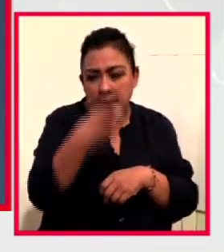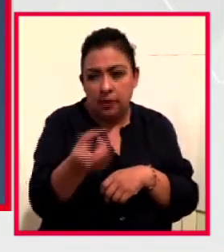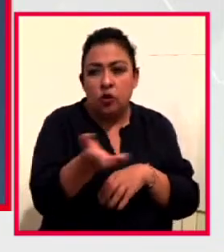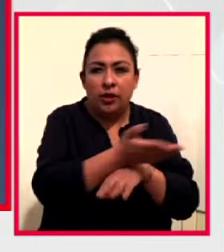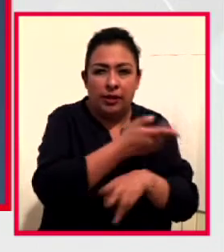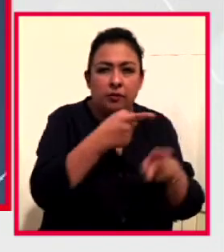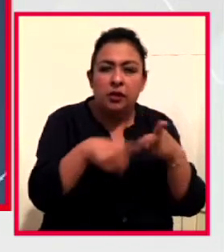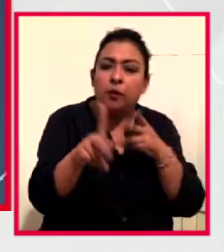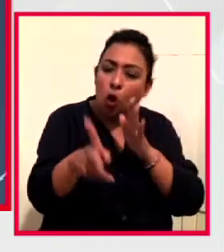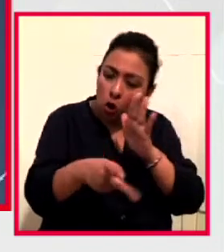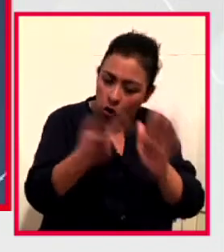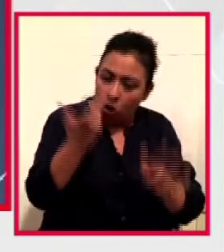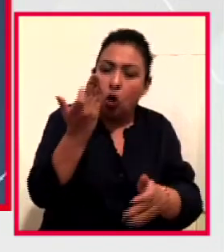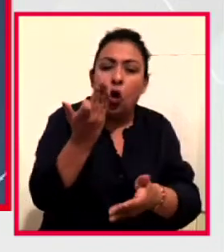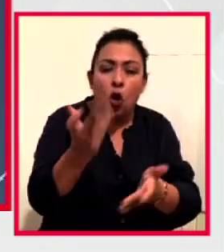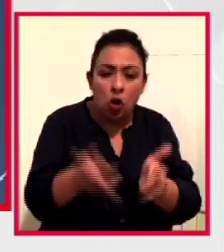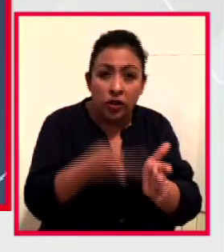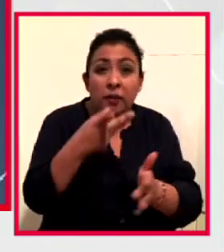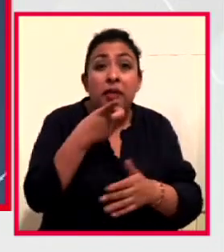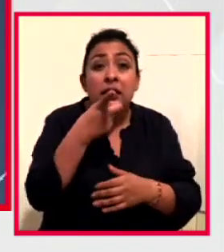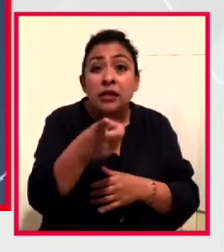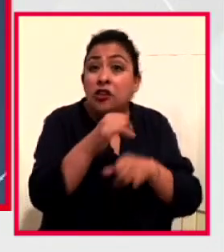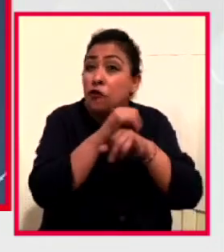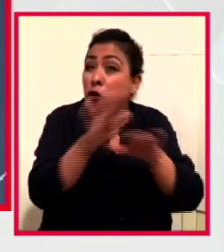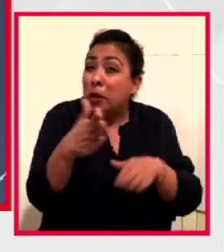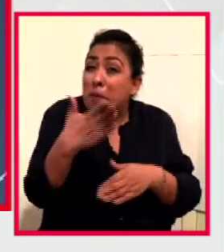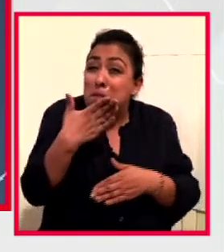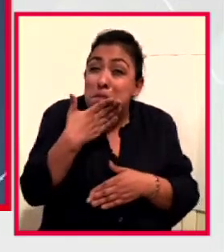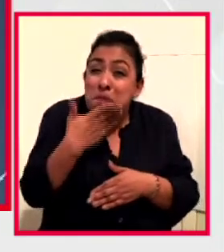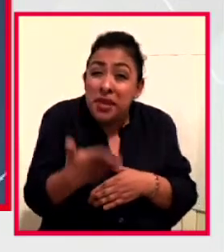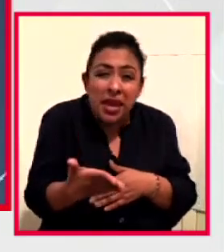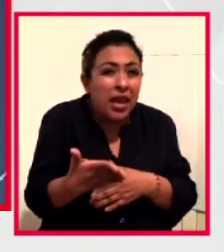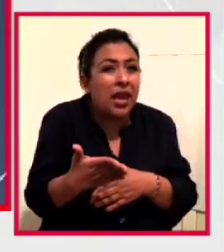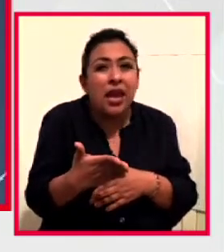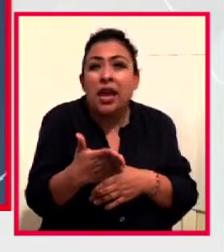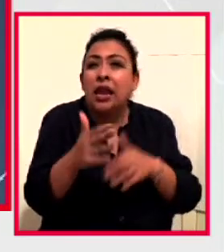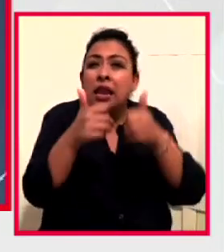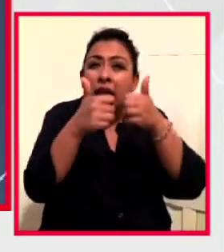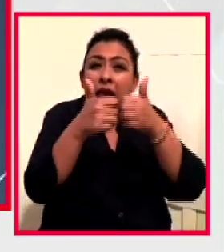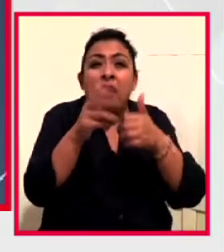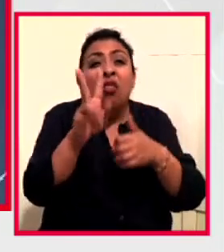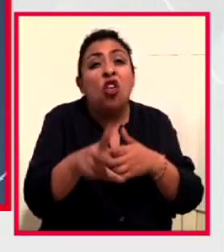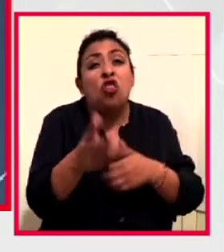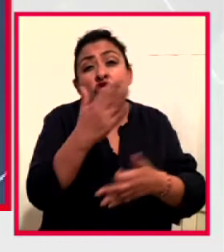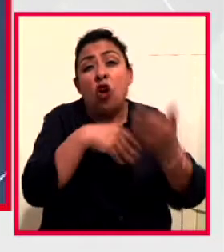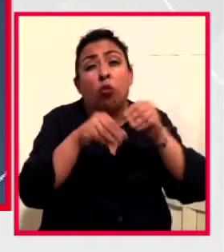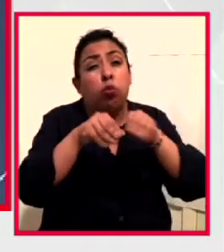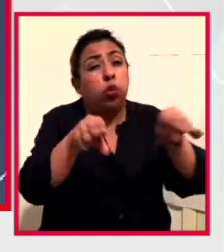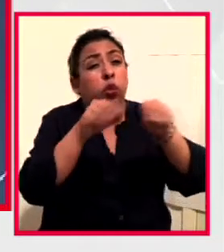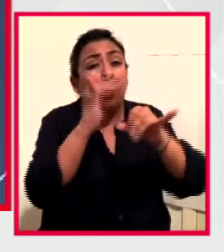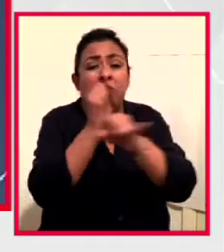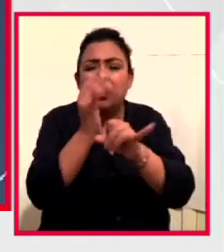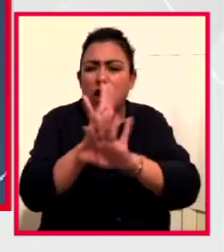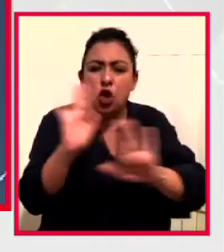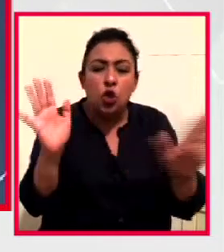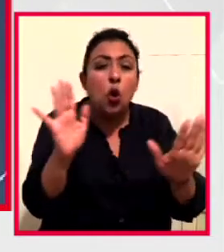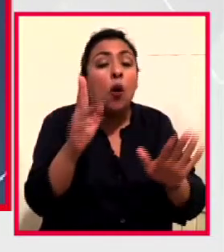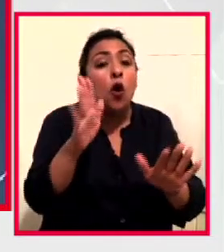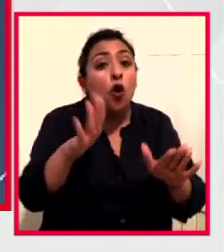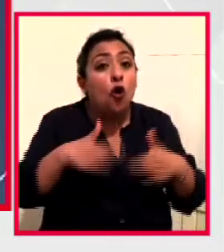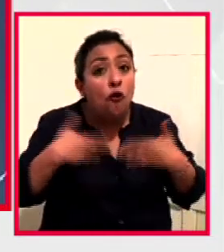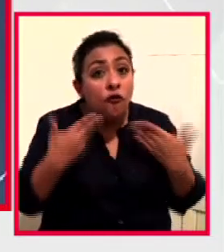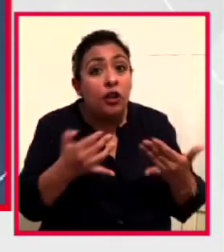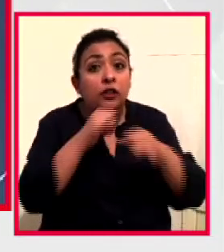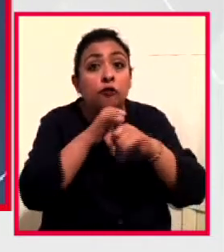repetimos ahorita. Bien informarse. No se vayan con lo que está circulando en las redes, infórmese en fuentes confiables